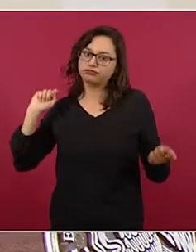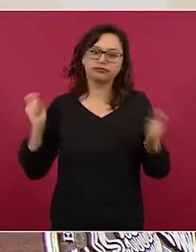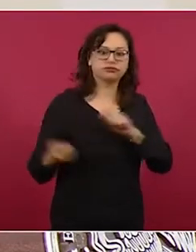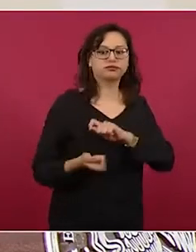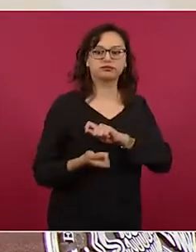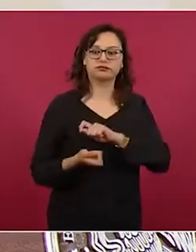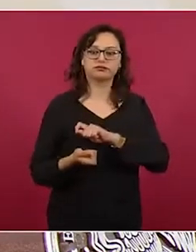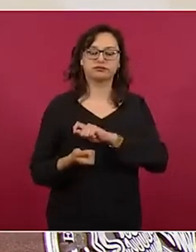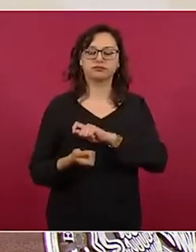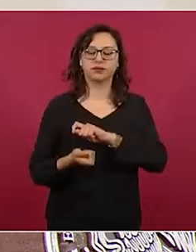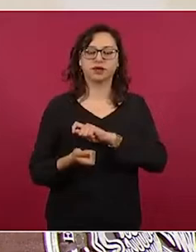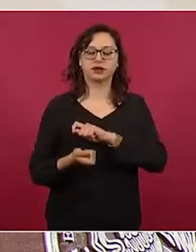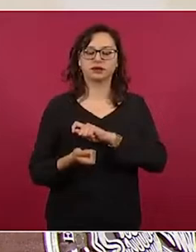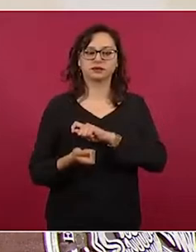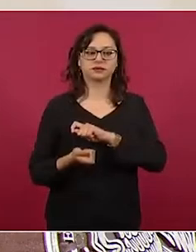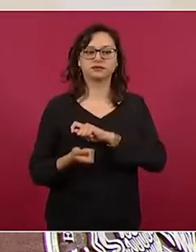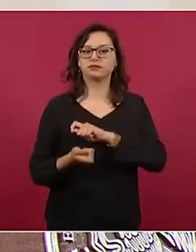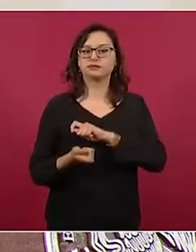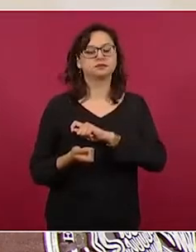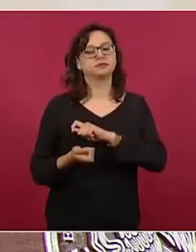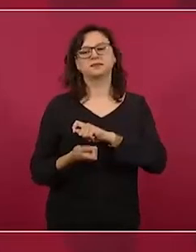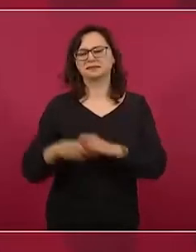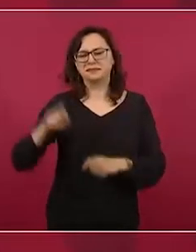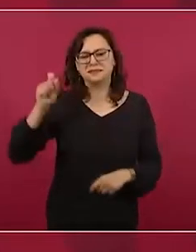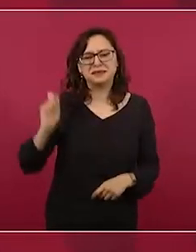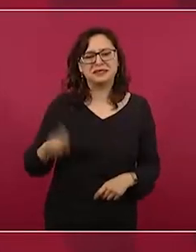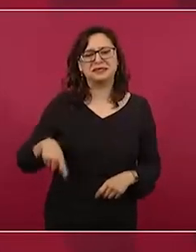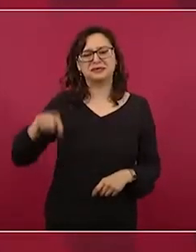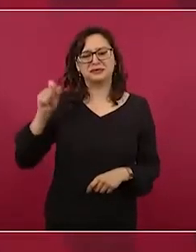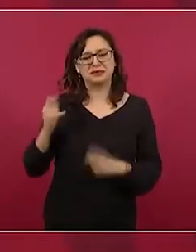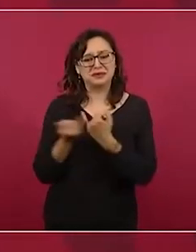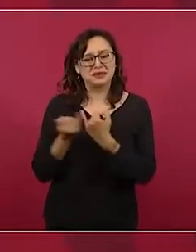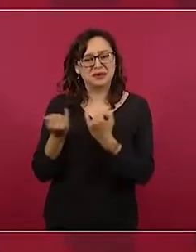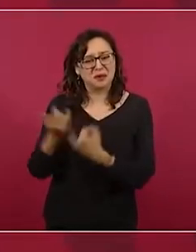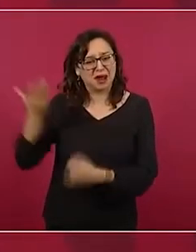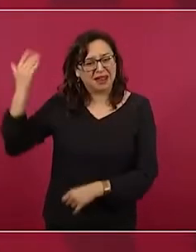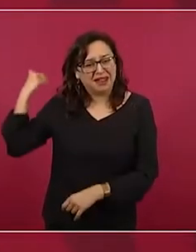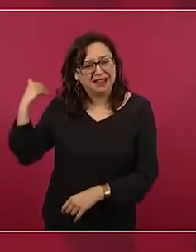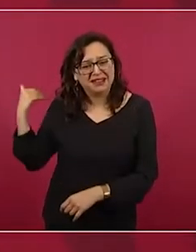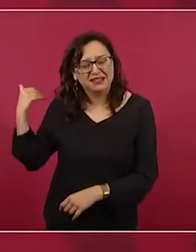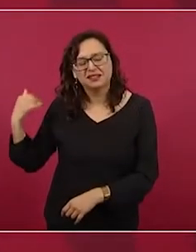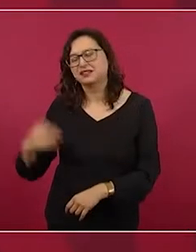No se puede seguir con las mismas políticas de siglos.